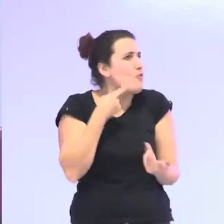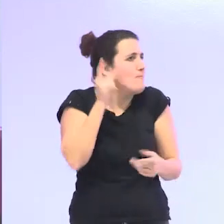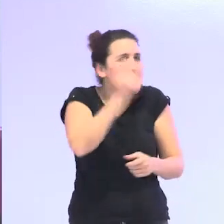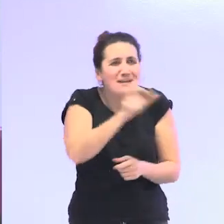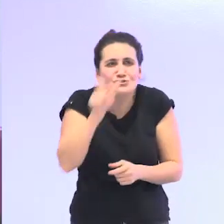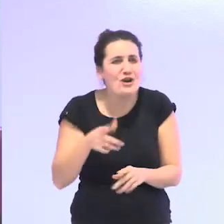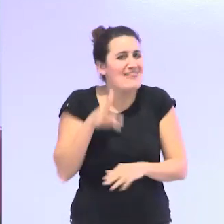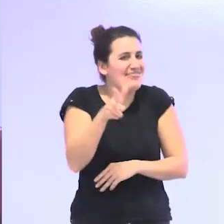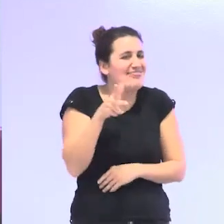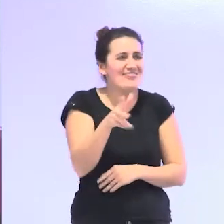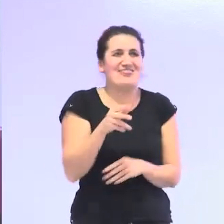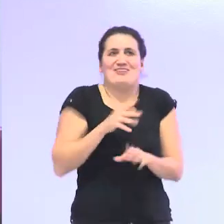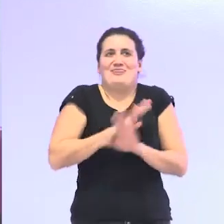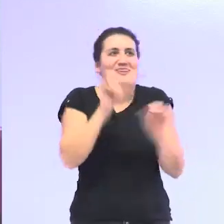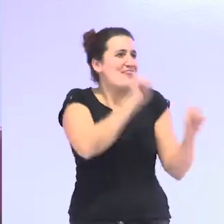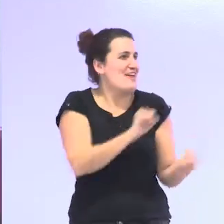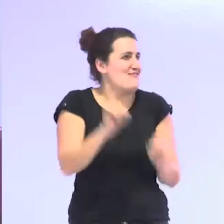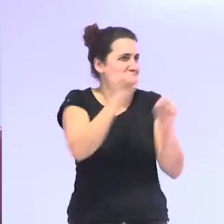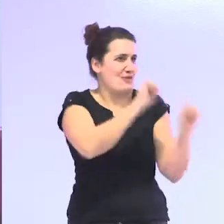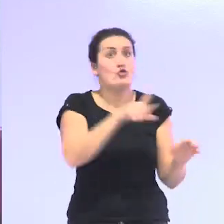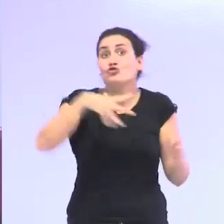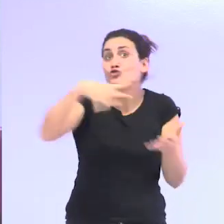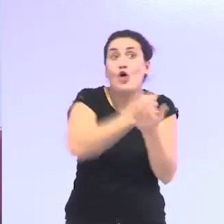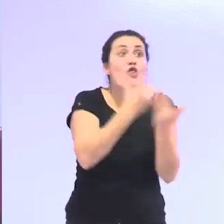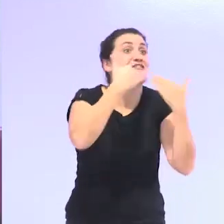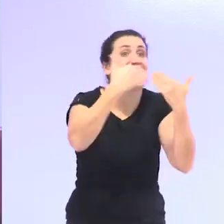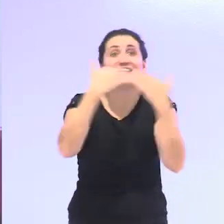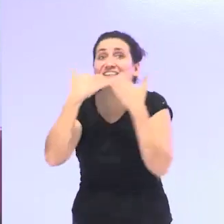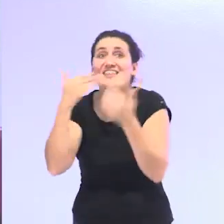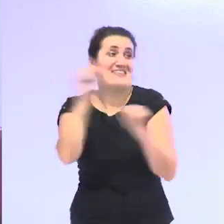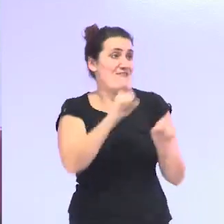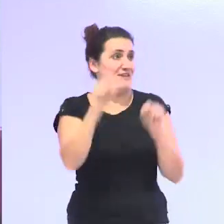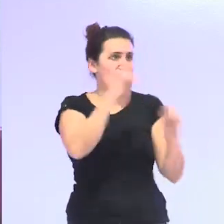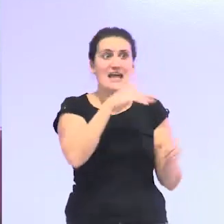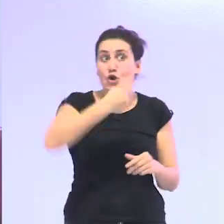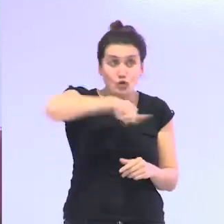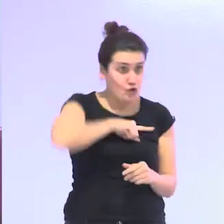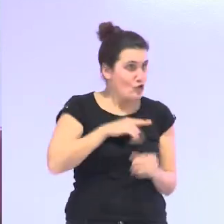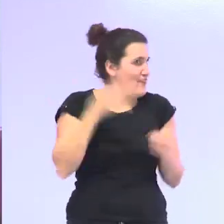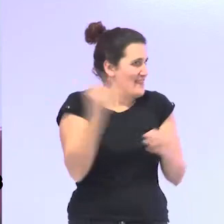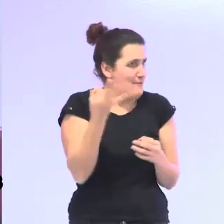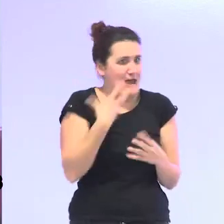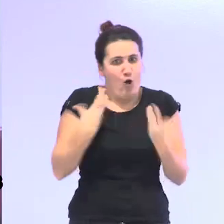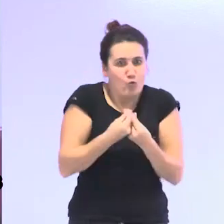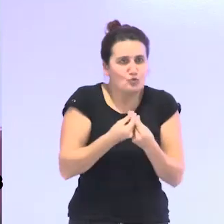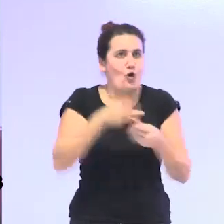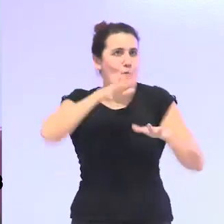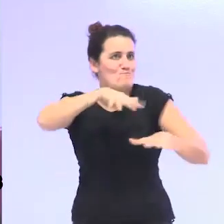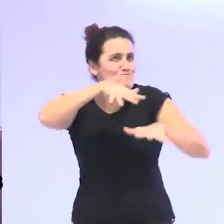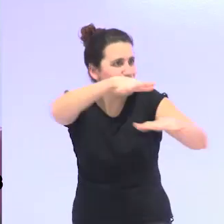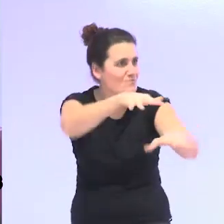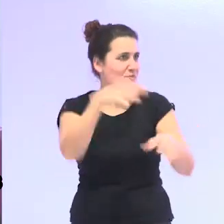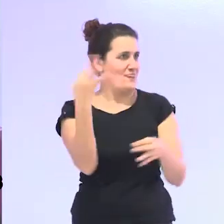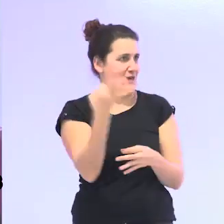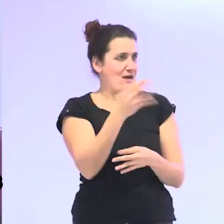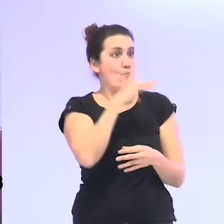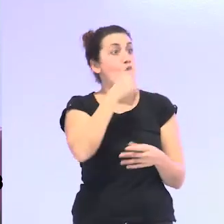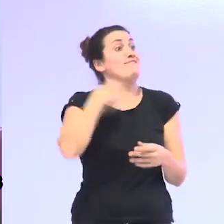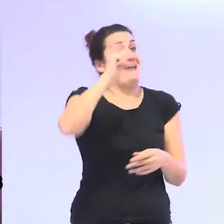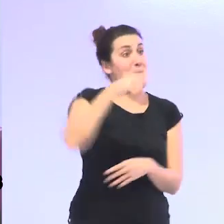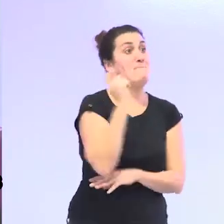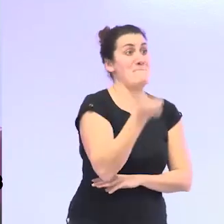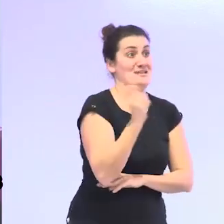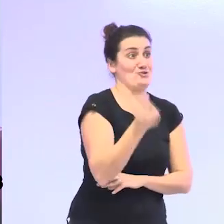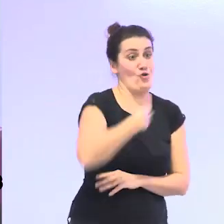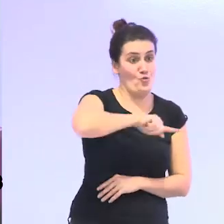que todos agradecemos que estén defendiendo y que deberíamos estar con ellos todos los lunes que podamos porque son también nuestras pensiones